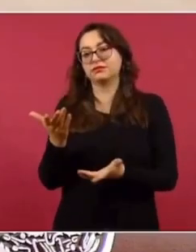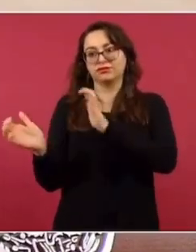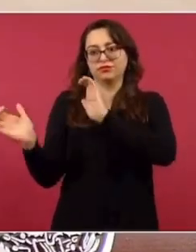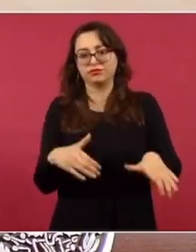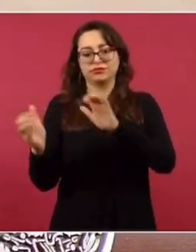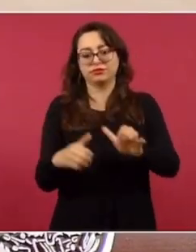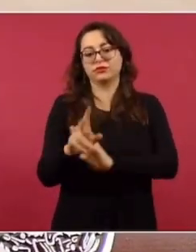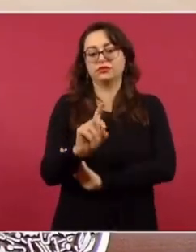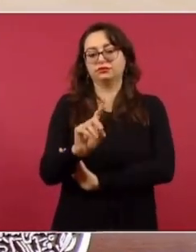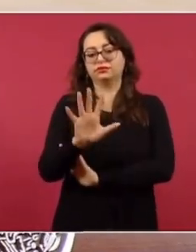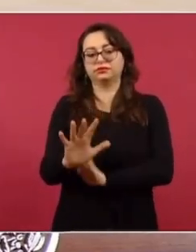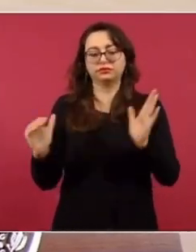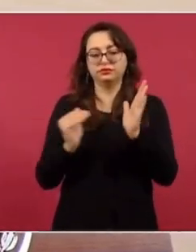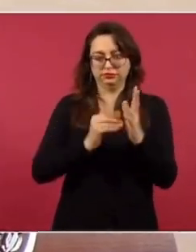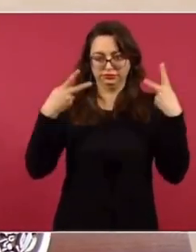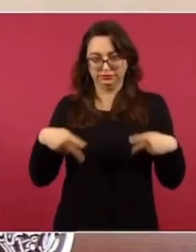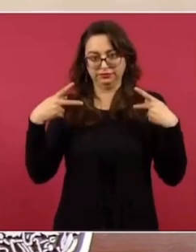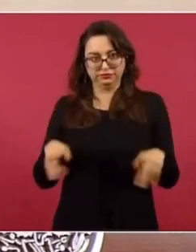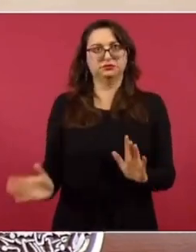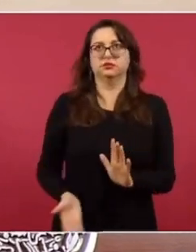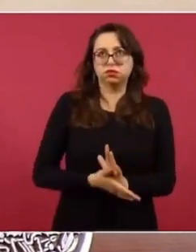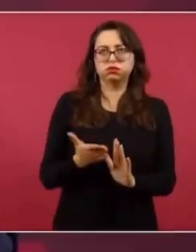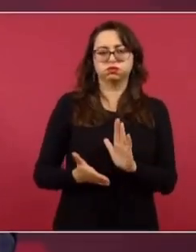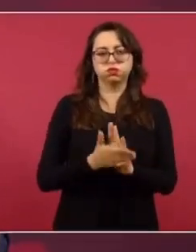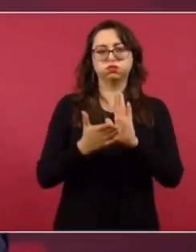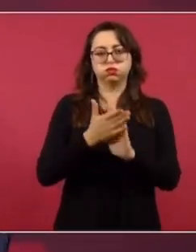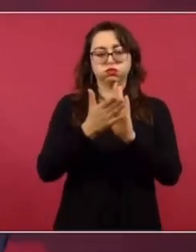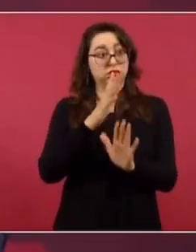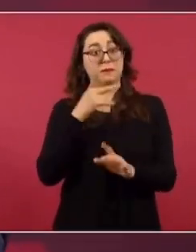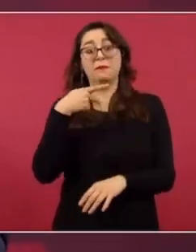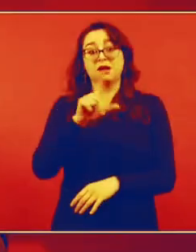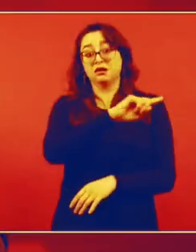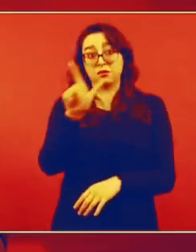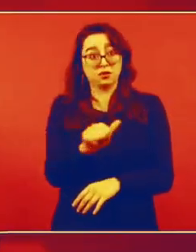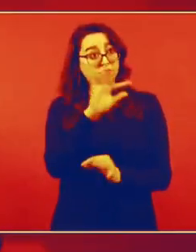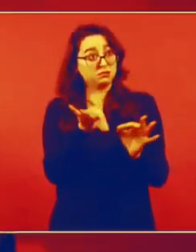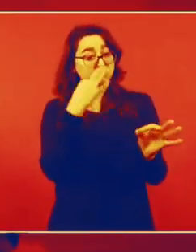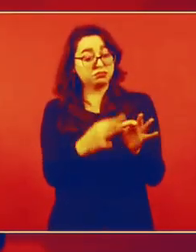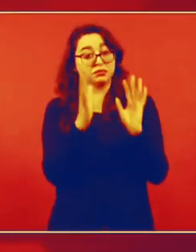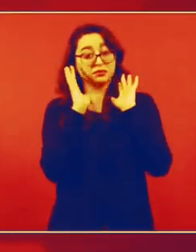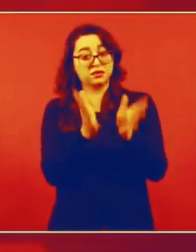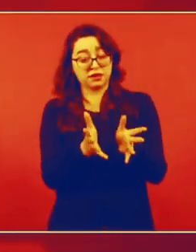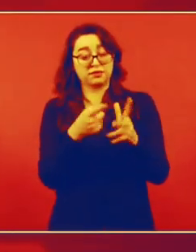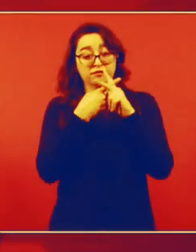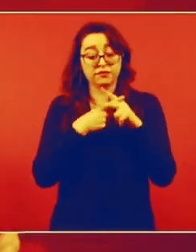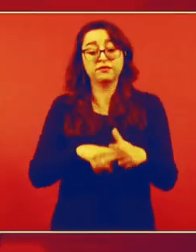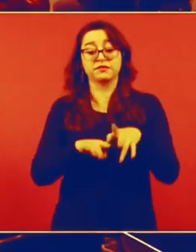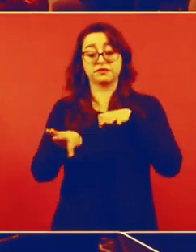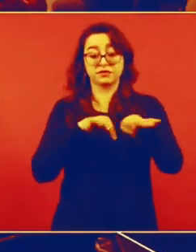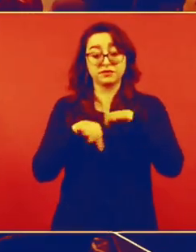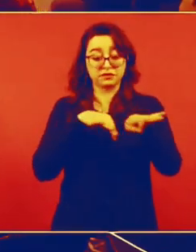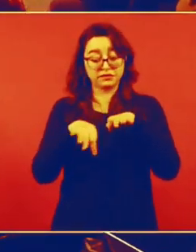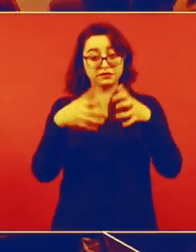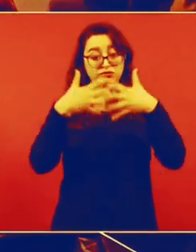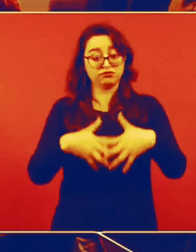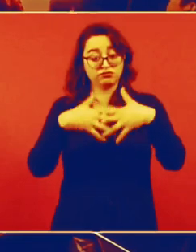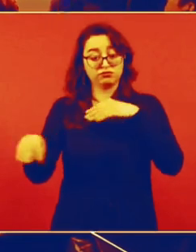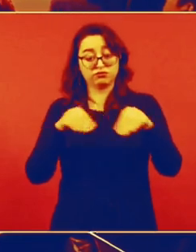la fase operativa. Ya va a entrar en operación,